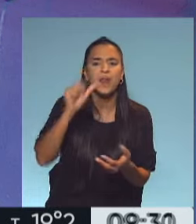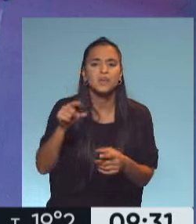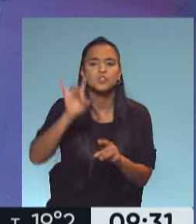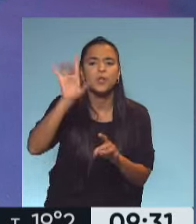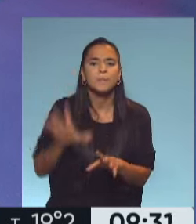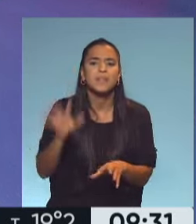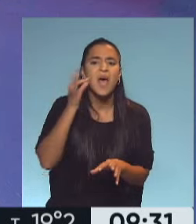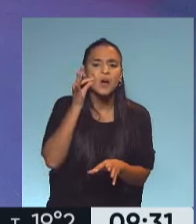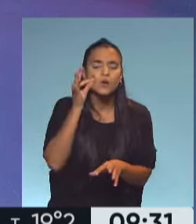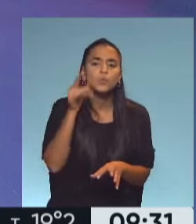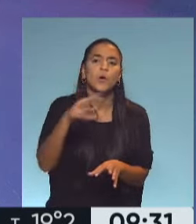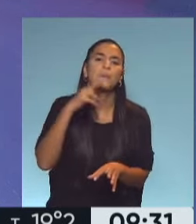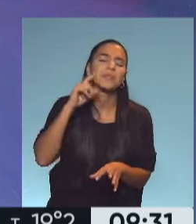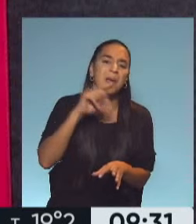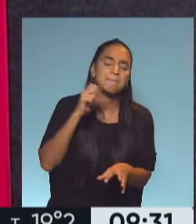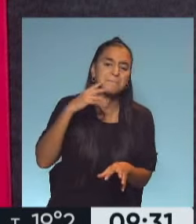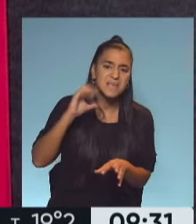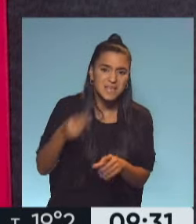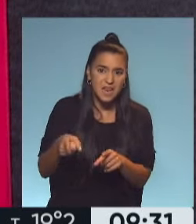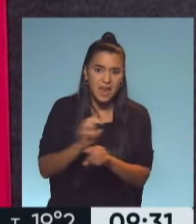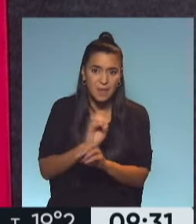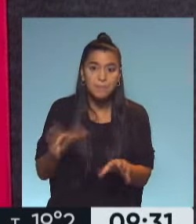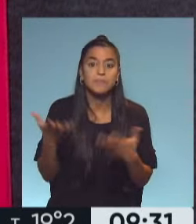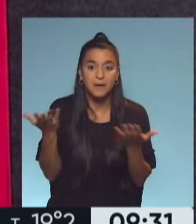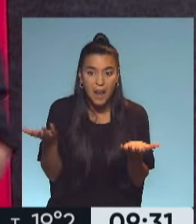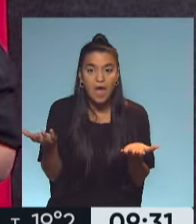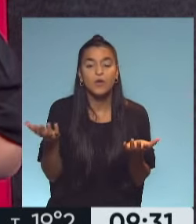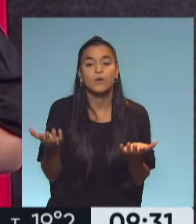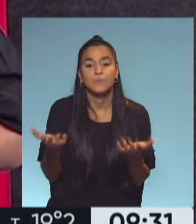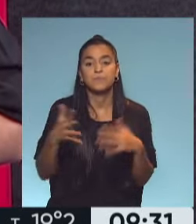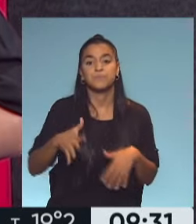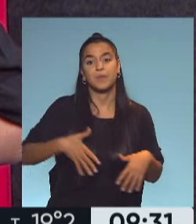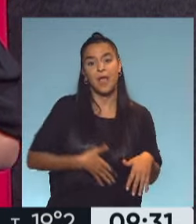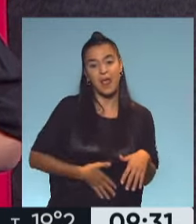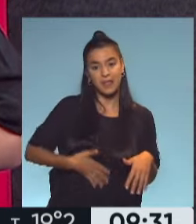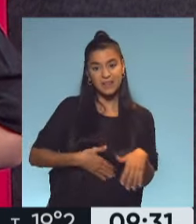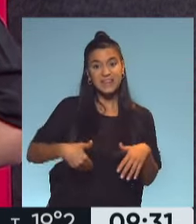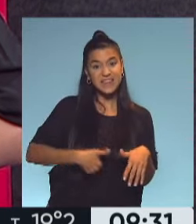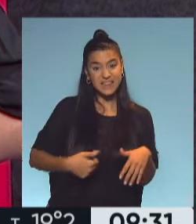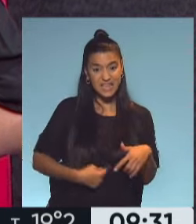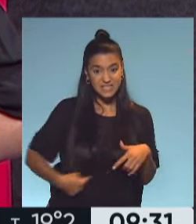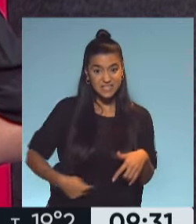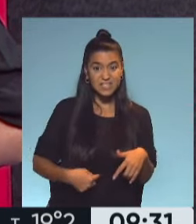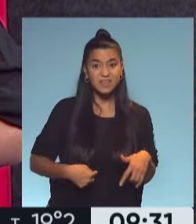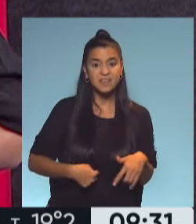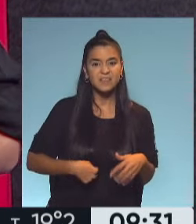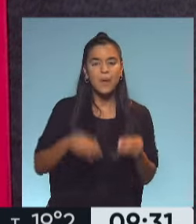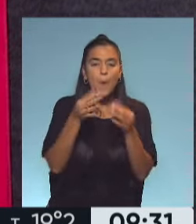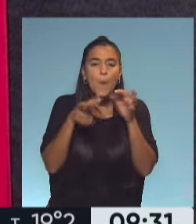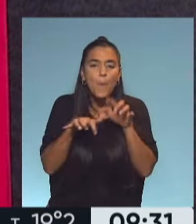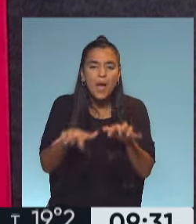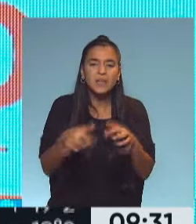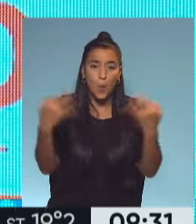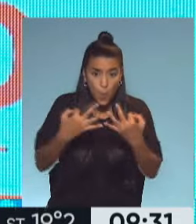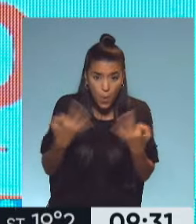solo el azúcar y algo de las vitaminas que tiene ese alimento. macanón. Exacto. Y de hecho a nivel intestinal de nuestra microbiota esas bacterias